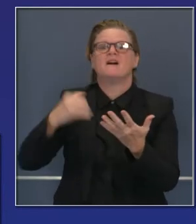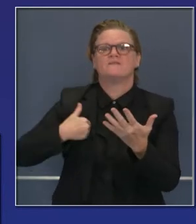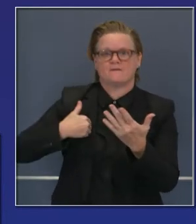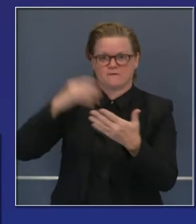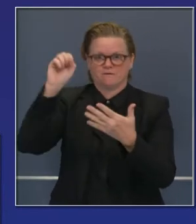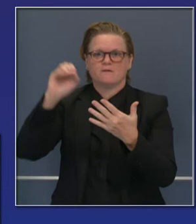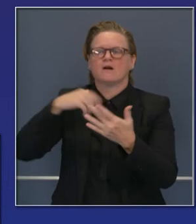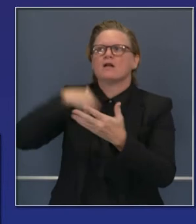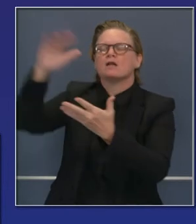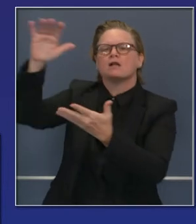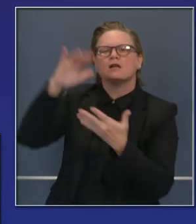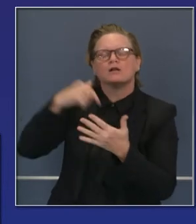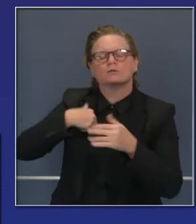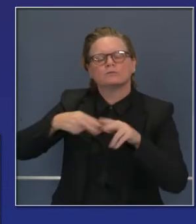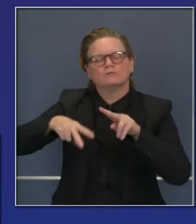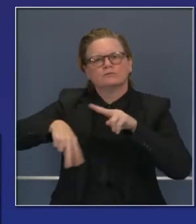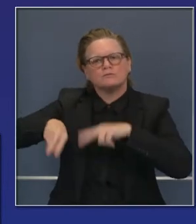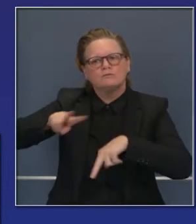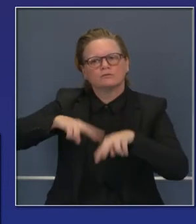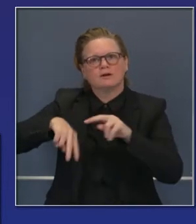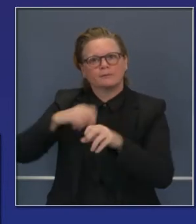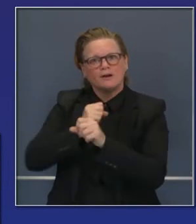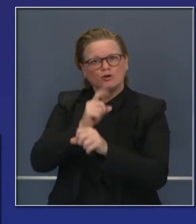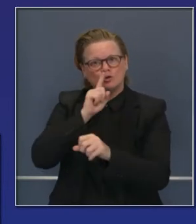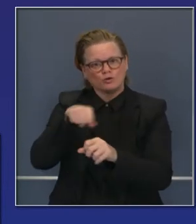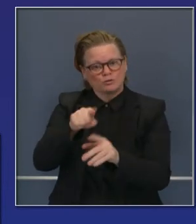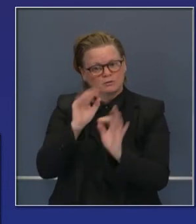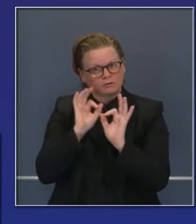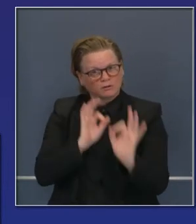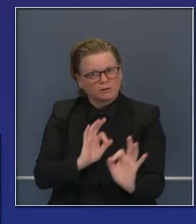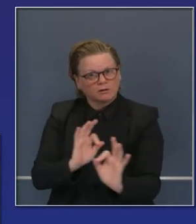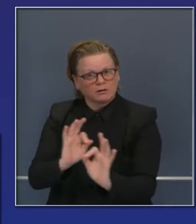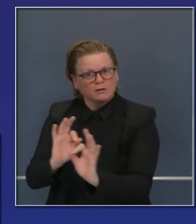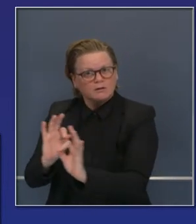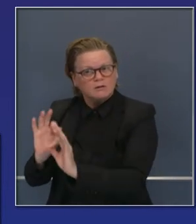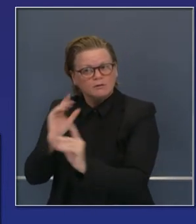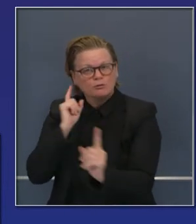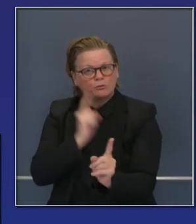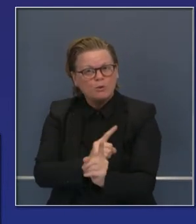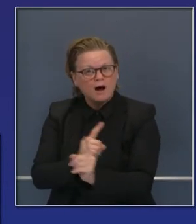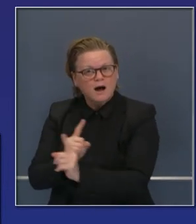alimentos. Personas que conocen California, personas que viven en nuestro estado,